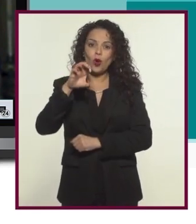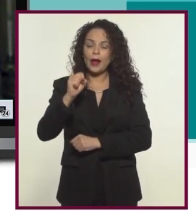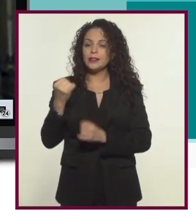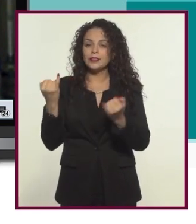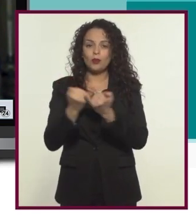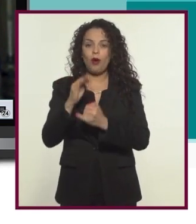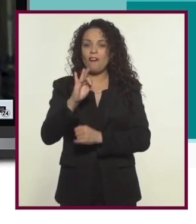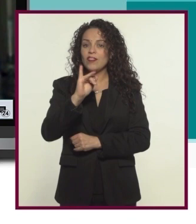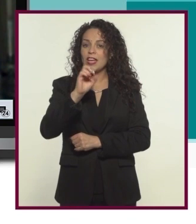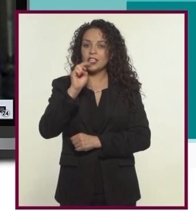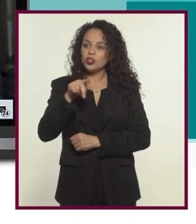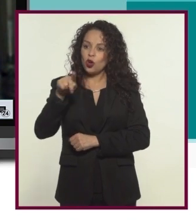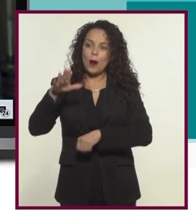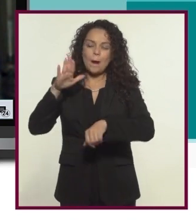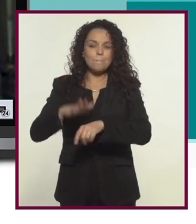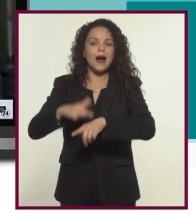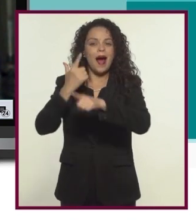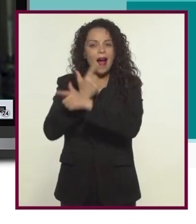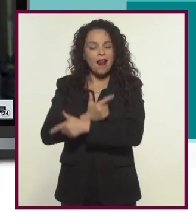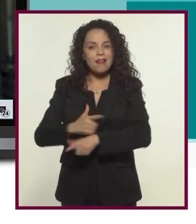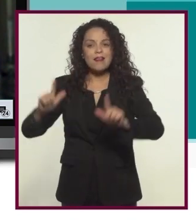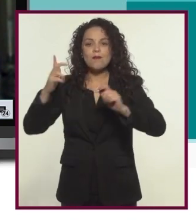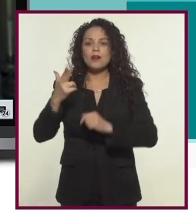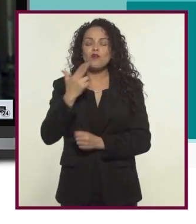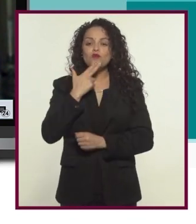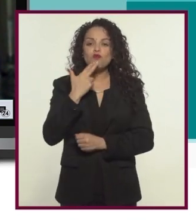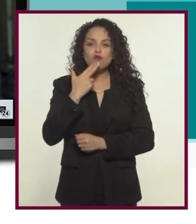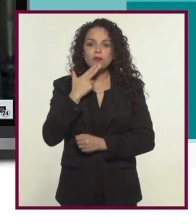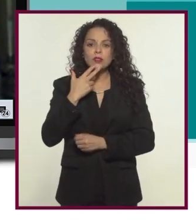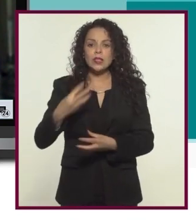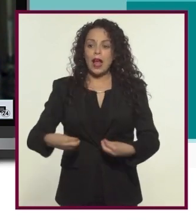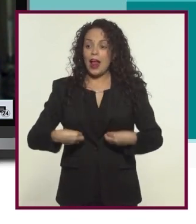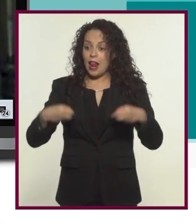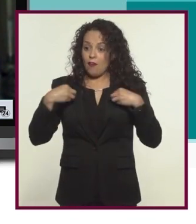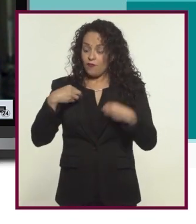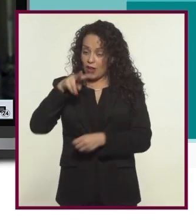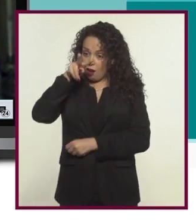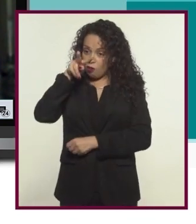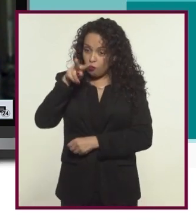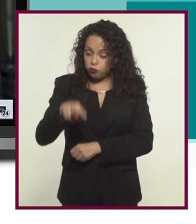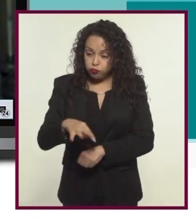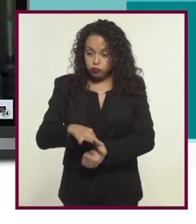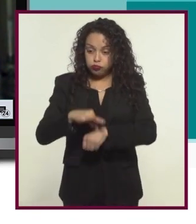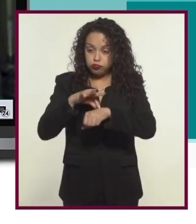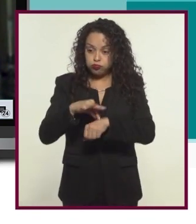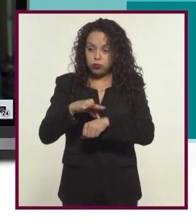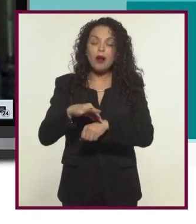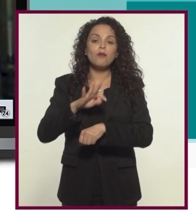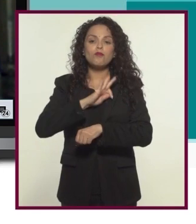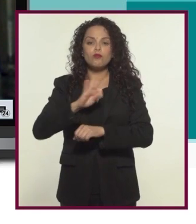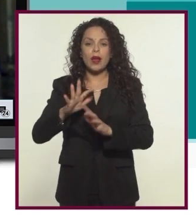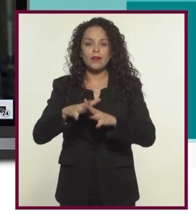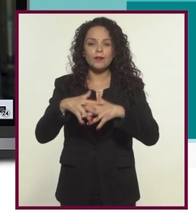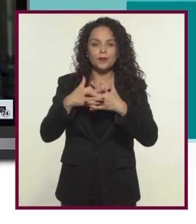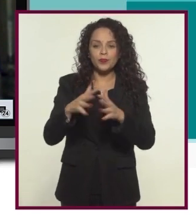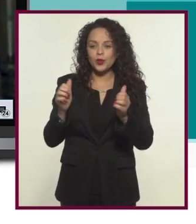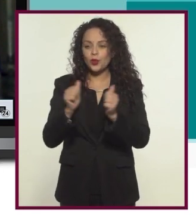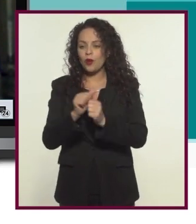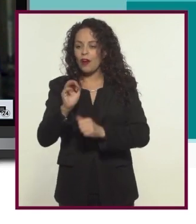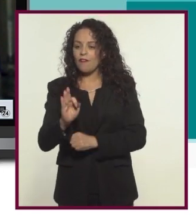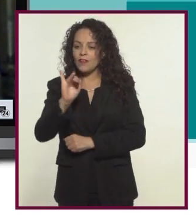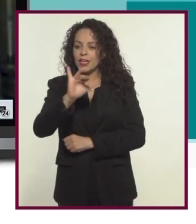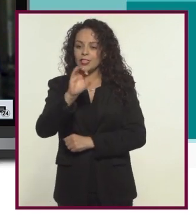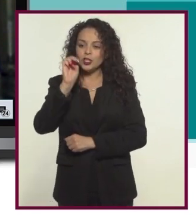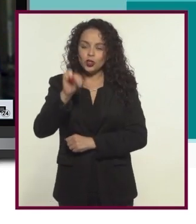como una ficción. entonces estás un poco más libre de usar la vida real y mezclarlo con la